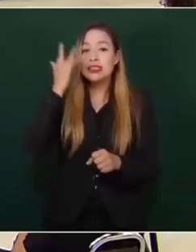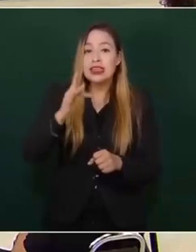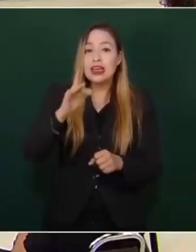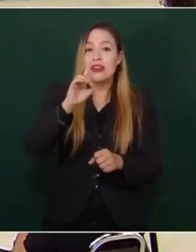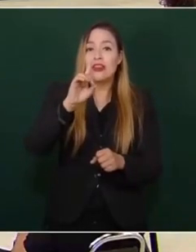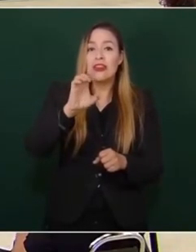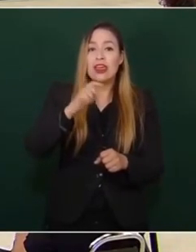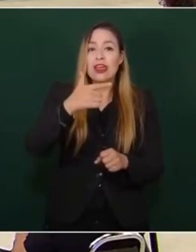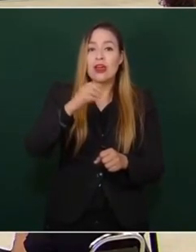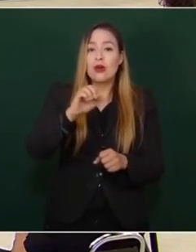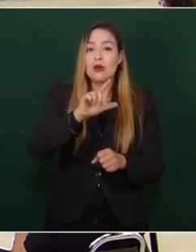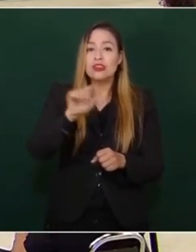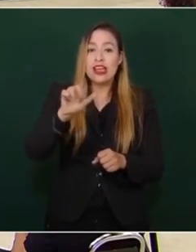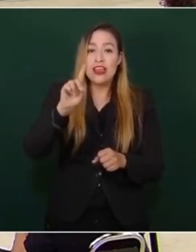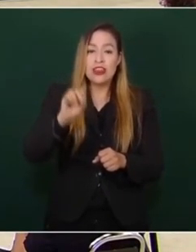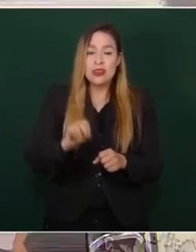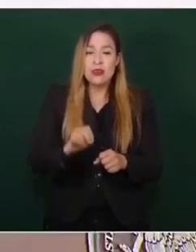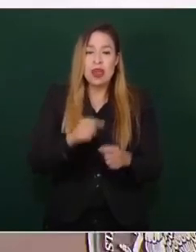los asesinan.